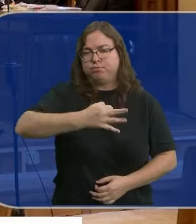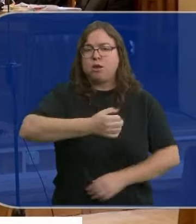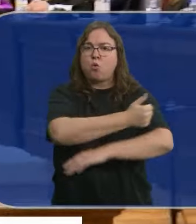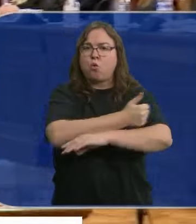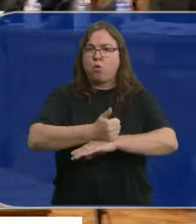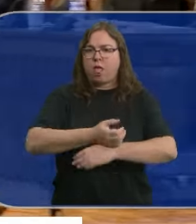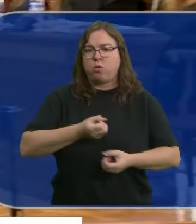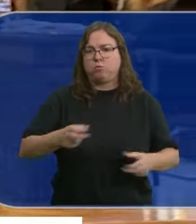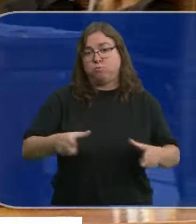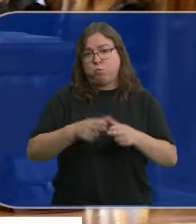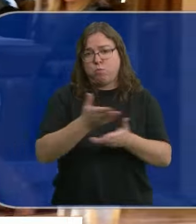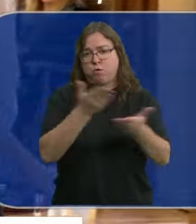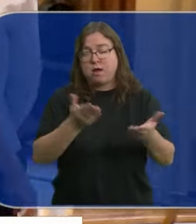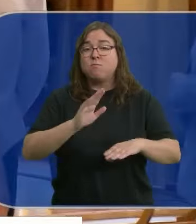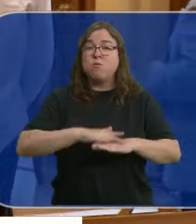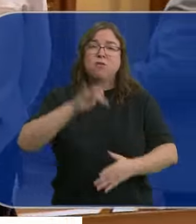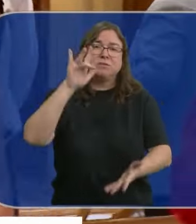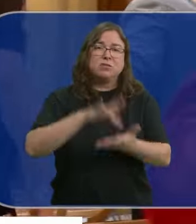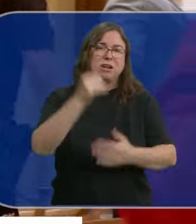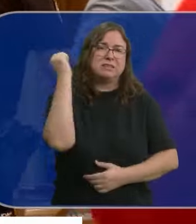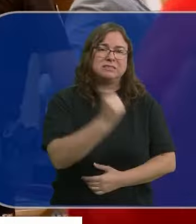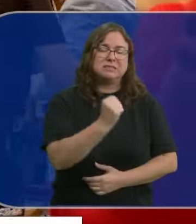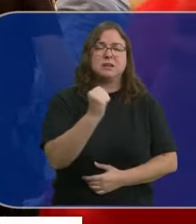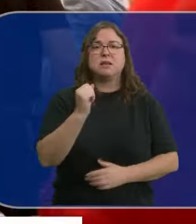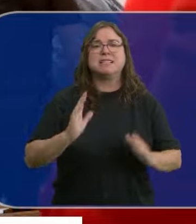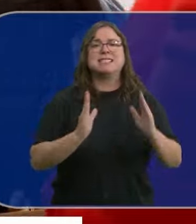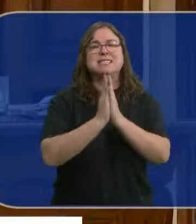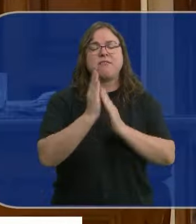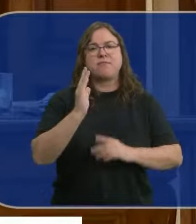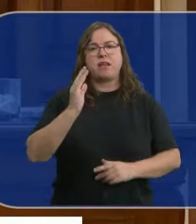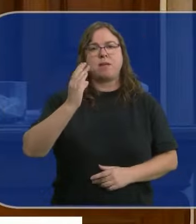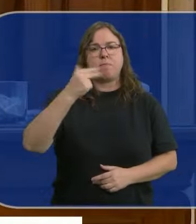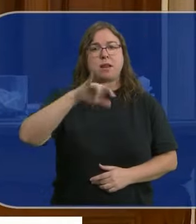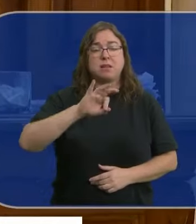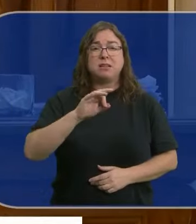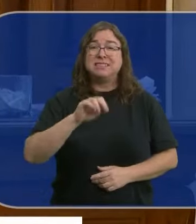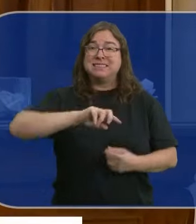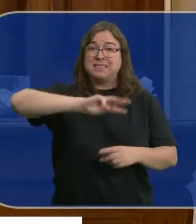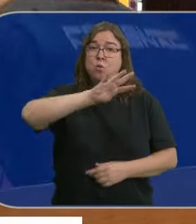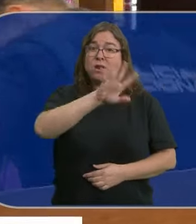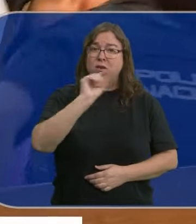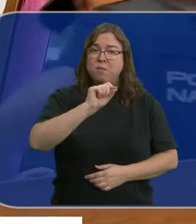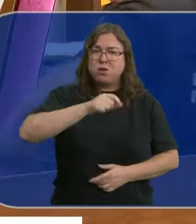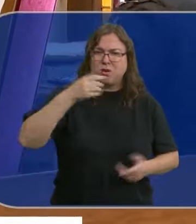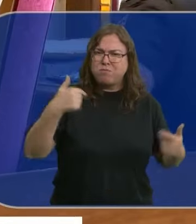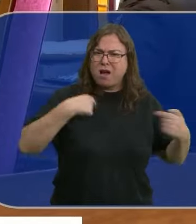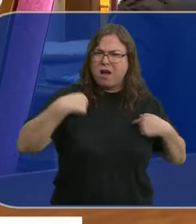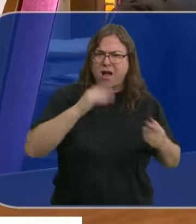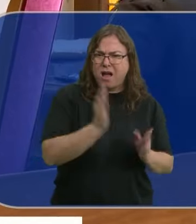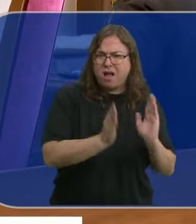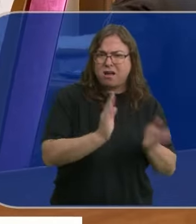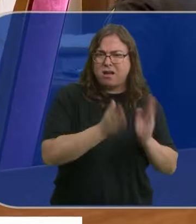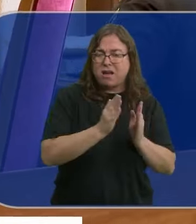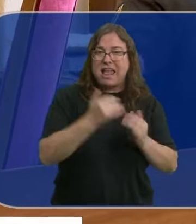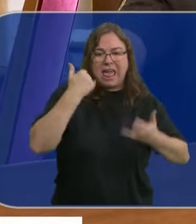el juicio por el crimen de Santa Marta. Consideran probado el auténtico calvario que vivió la mujer, torturada durante tres cuartos de hora con muchas heridas,